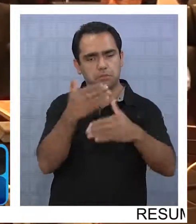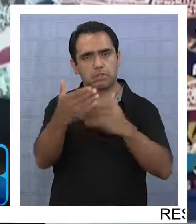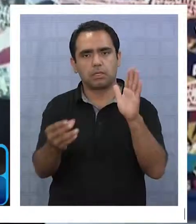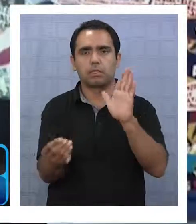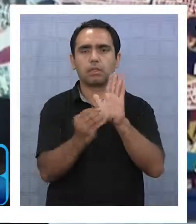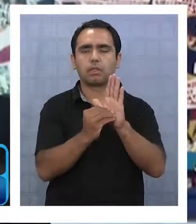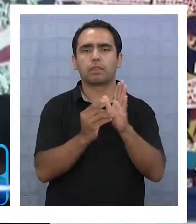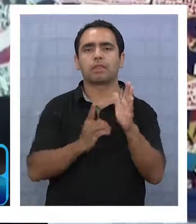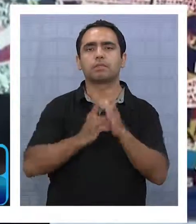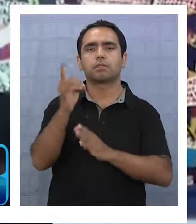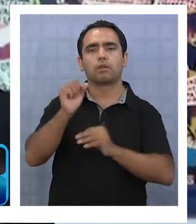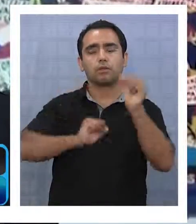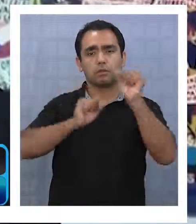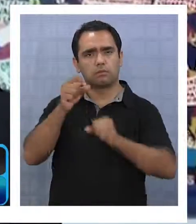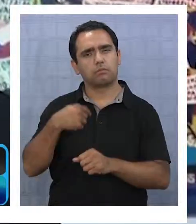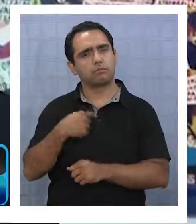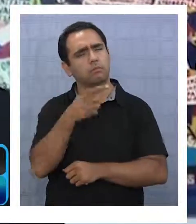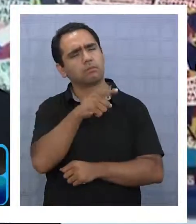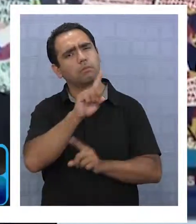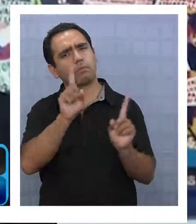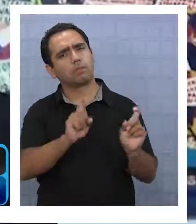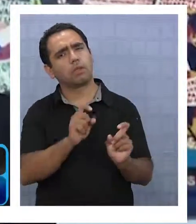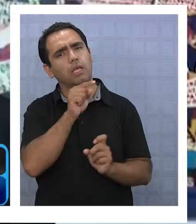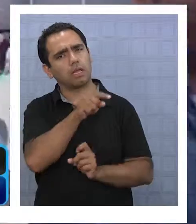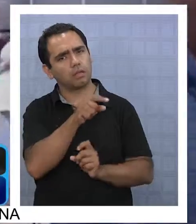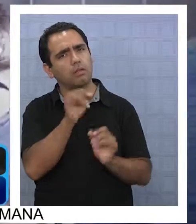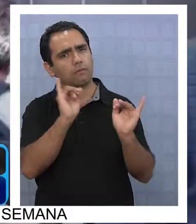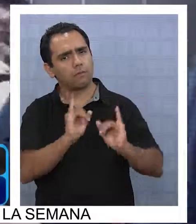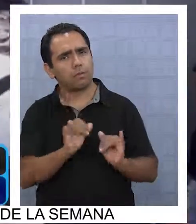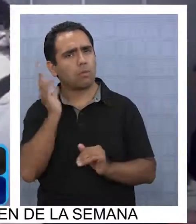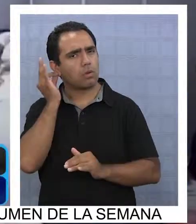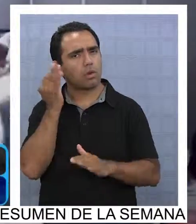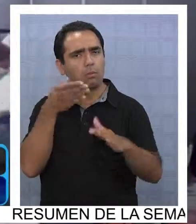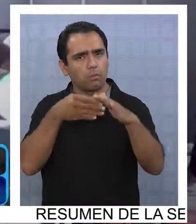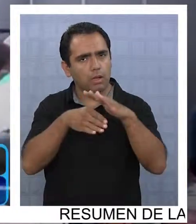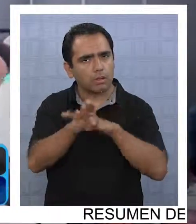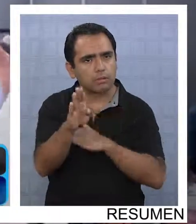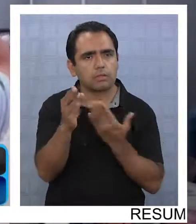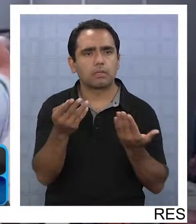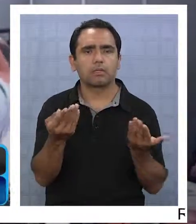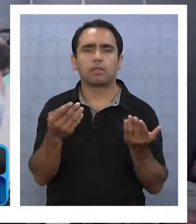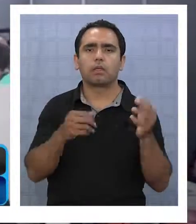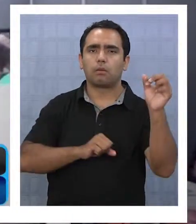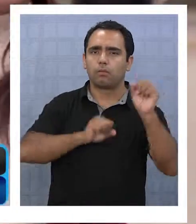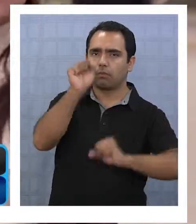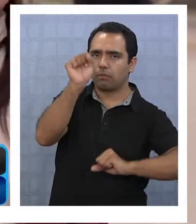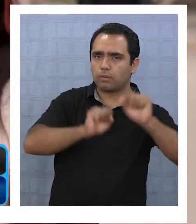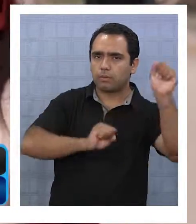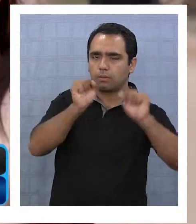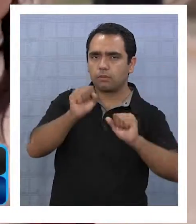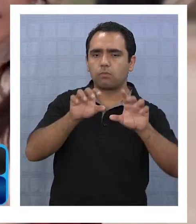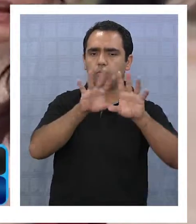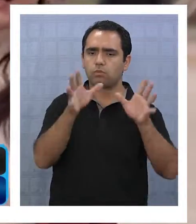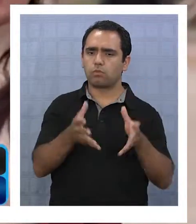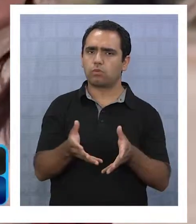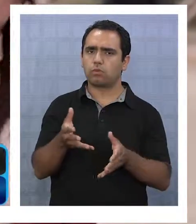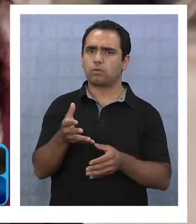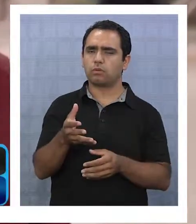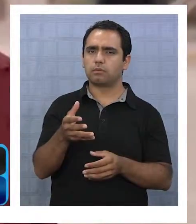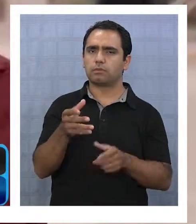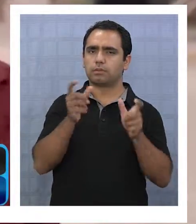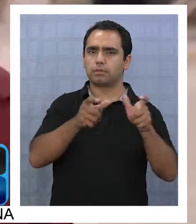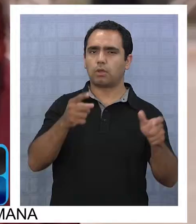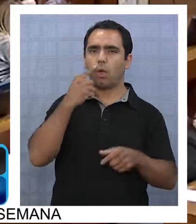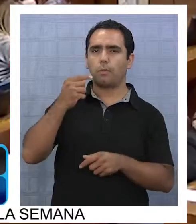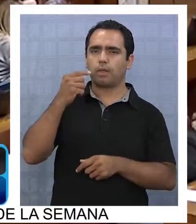en el desarrollo político. ¿Será esta la forma para que las mujeres ingresen y tengan voz en un mundo que desde siempre